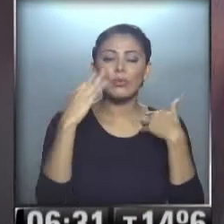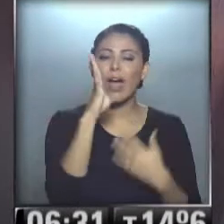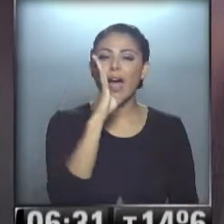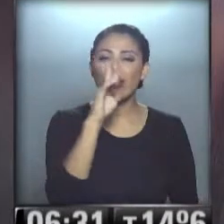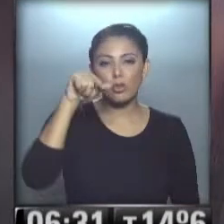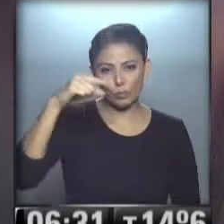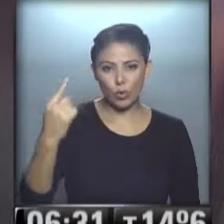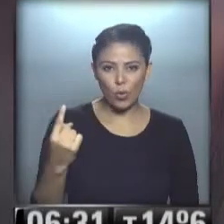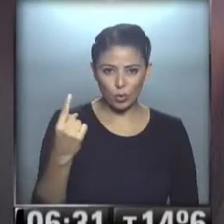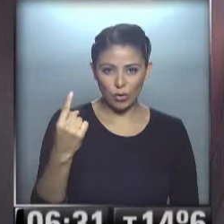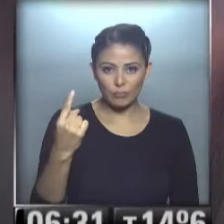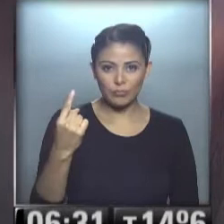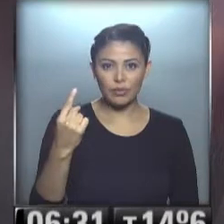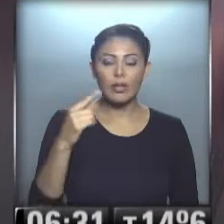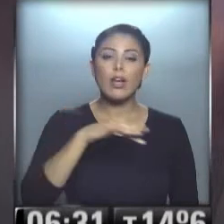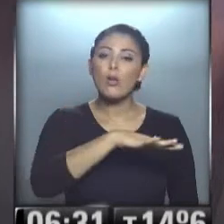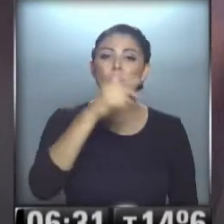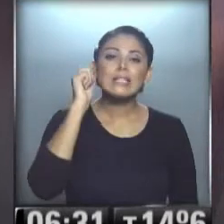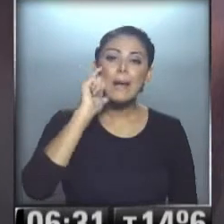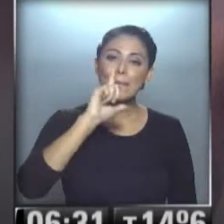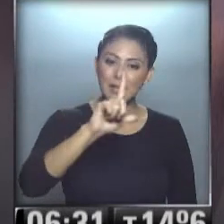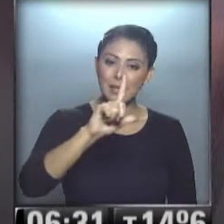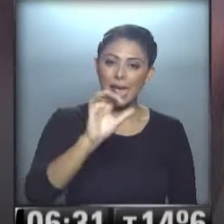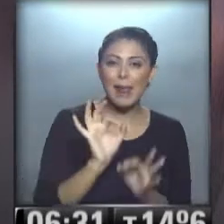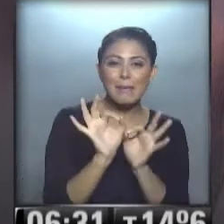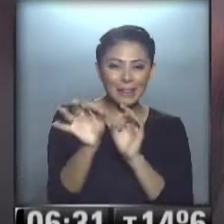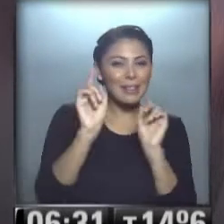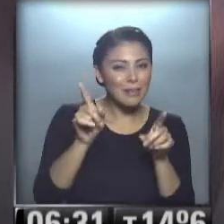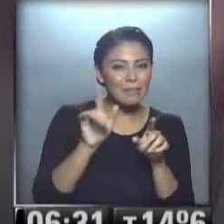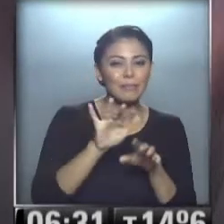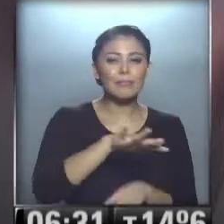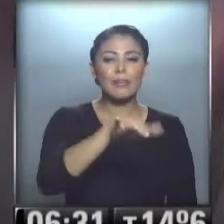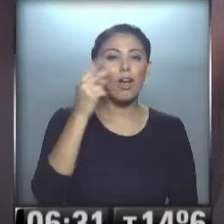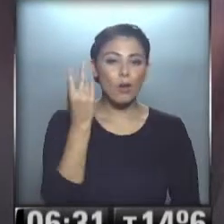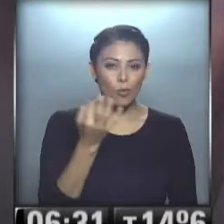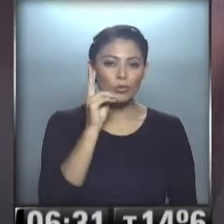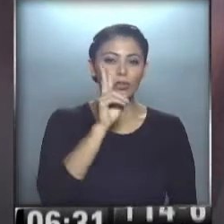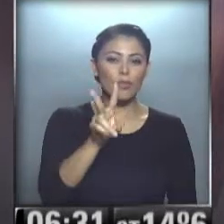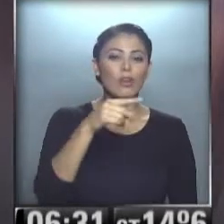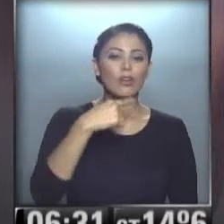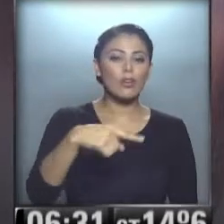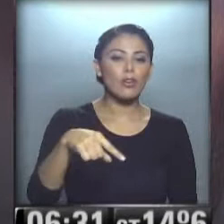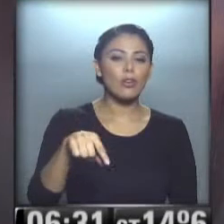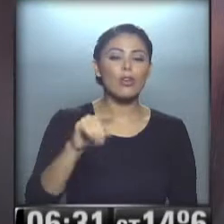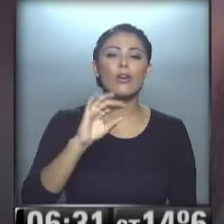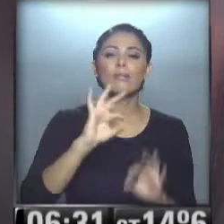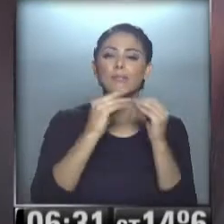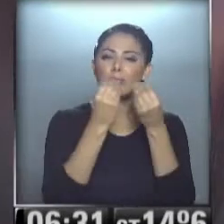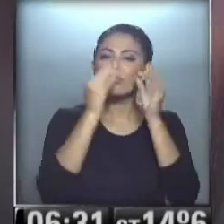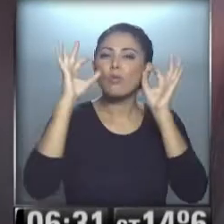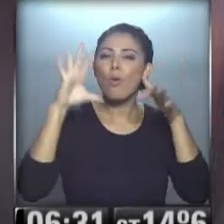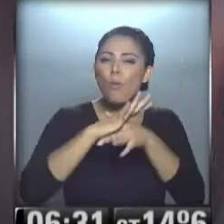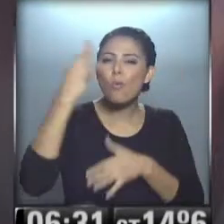-1... ...en cuanto a San Miguel que está allí muy cerquita... ...lo vemos a San Miguel, 14, redondito,